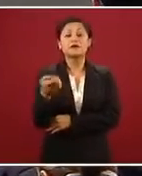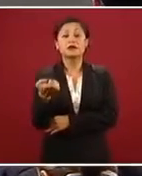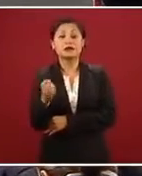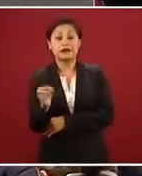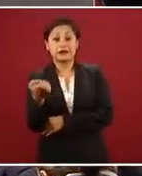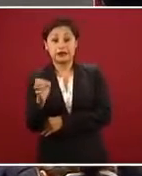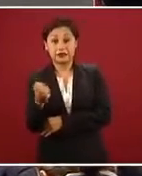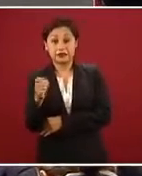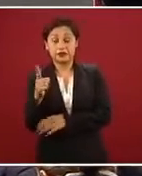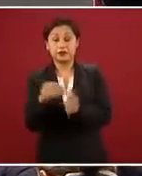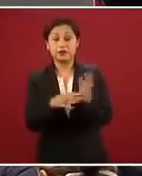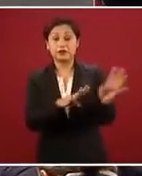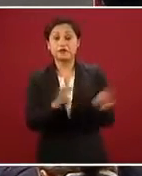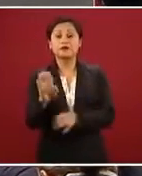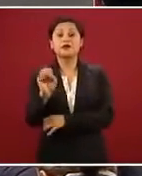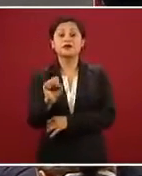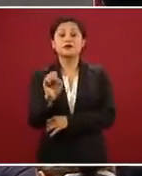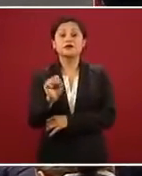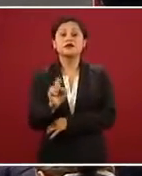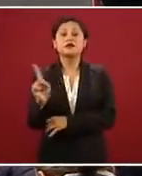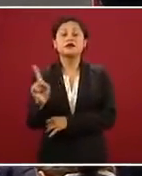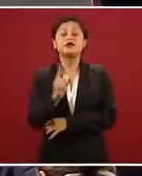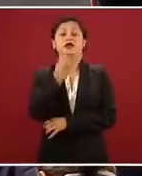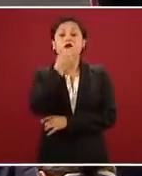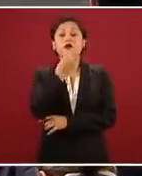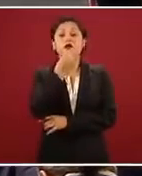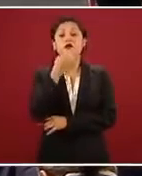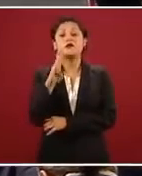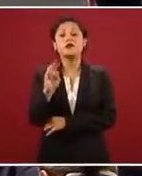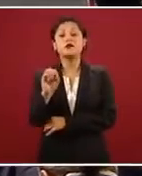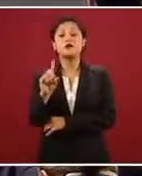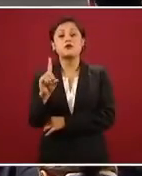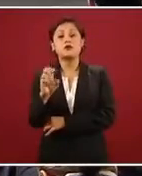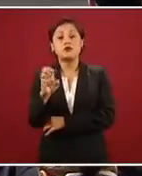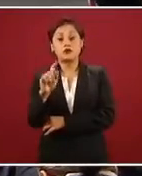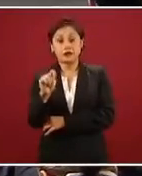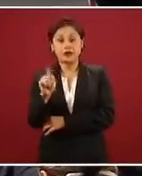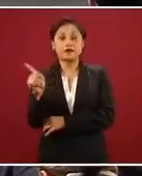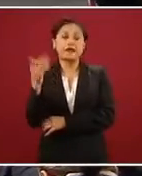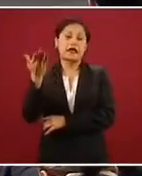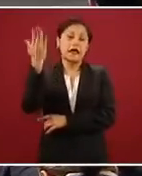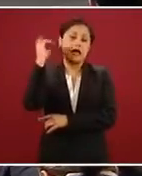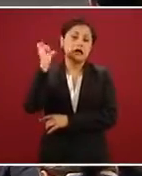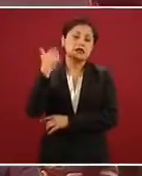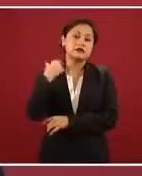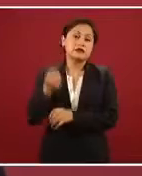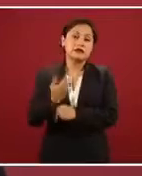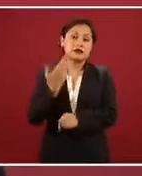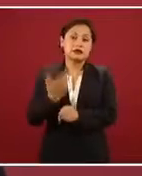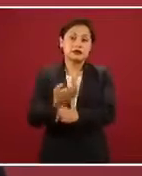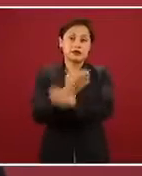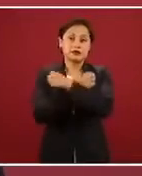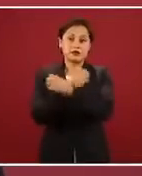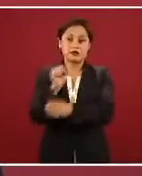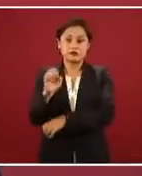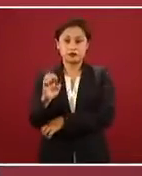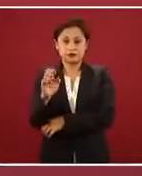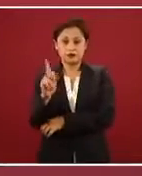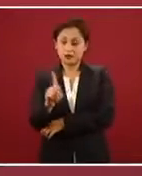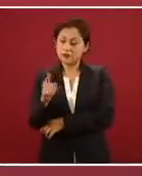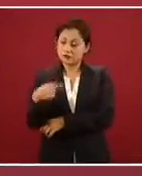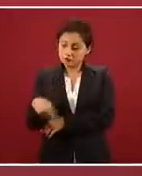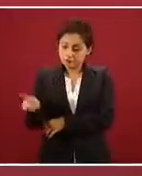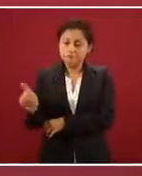envió a Jaime Torres Bodet, que entonces era secretario de Educación Pública, a entregar